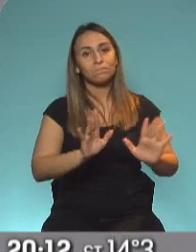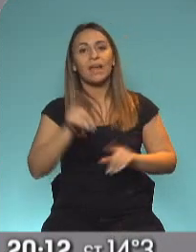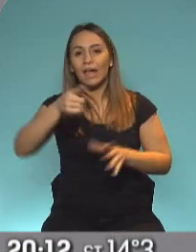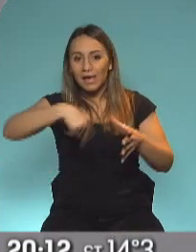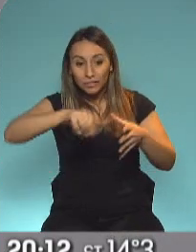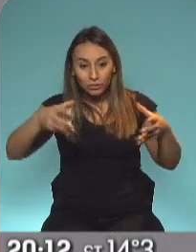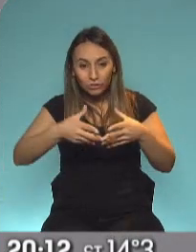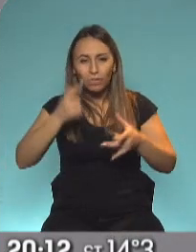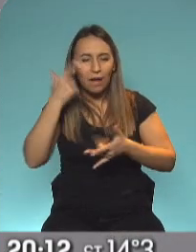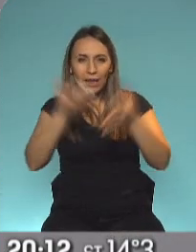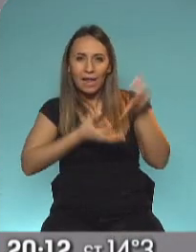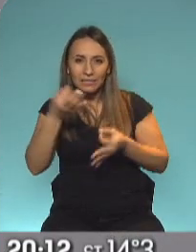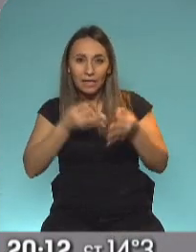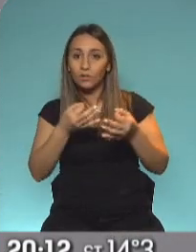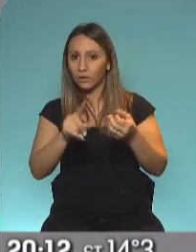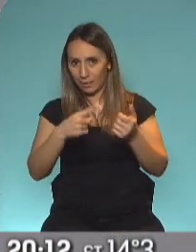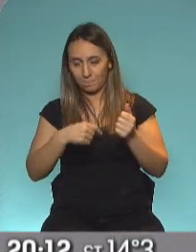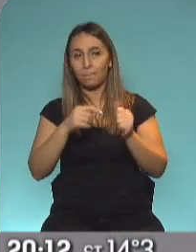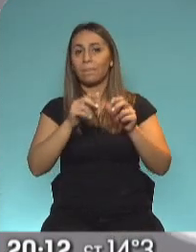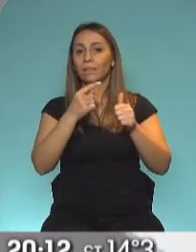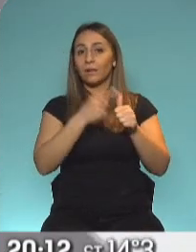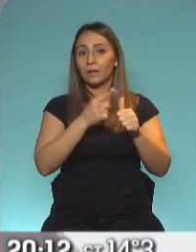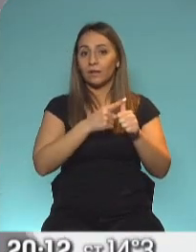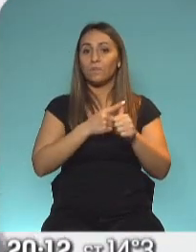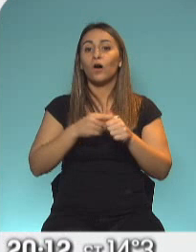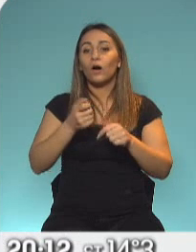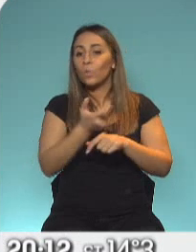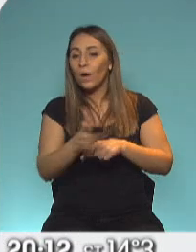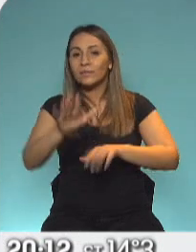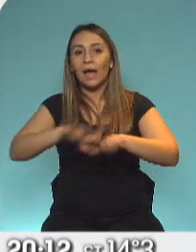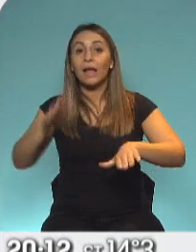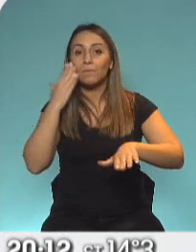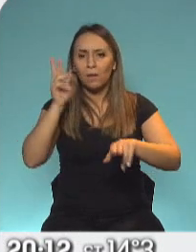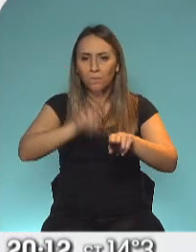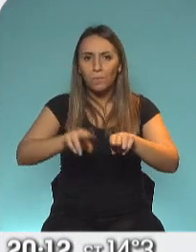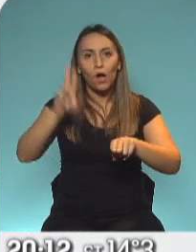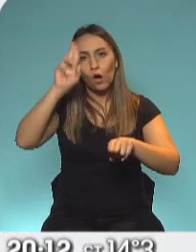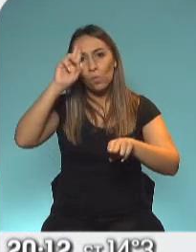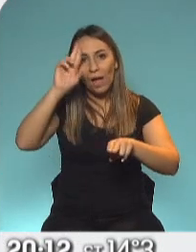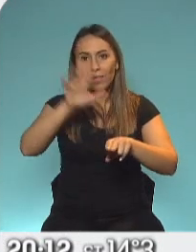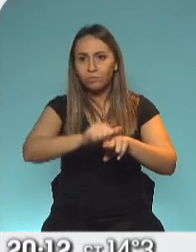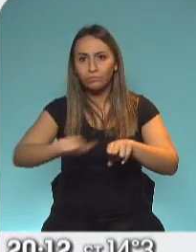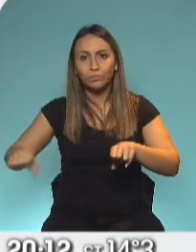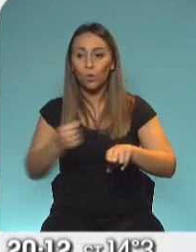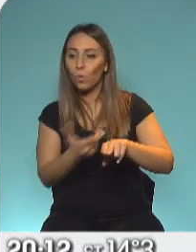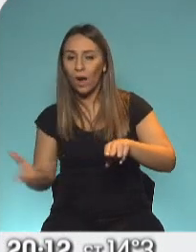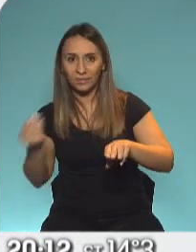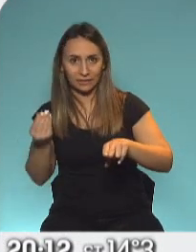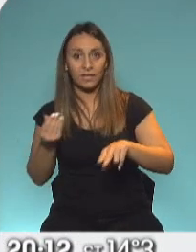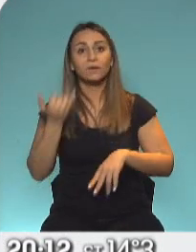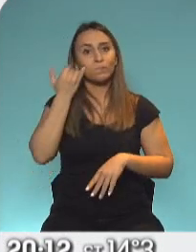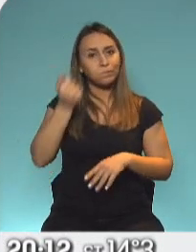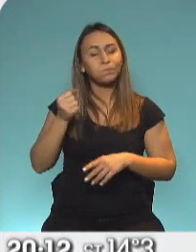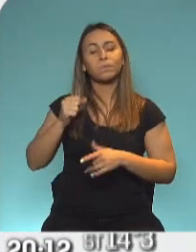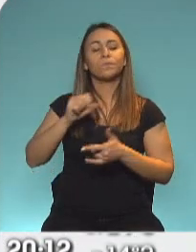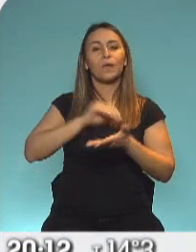decisión. Están analizando, primero, el nivel de ocupación de camas. Escuchamos varias veces estos días a funcionarios, sobre todo de la provincia de